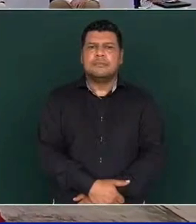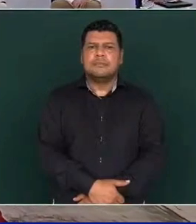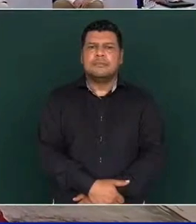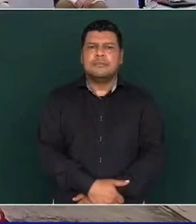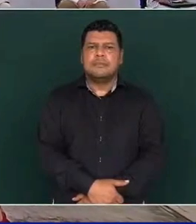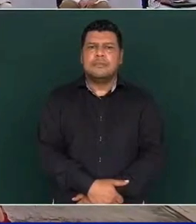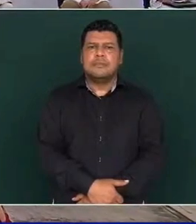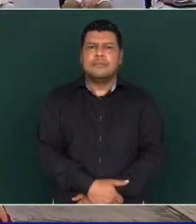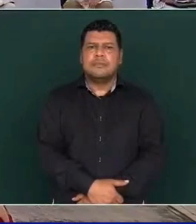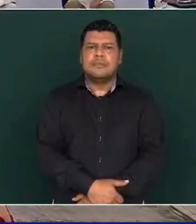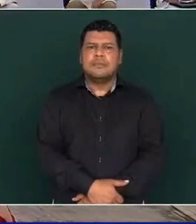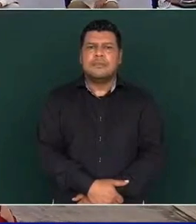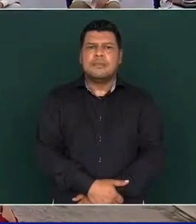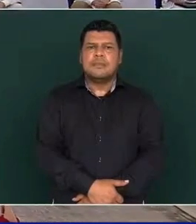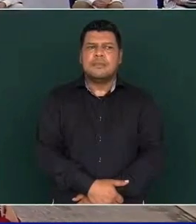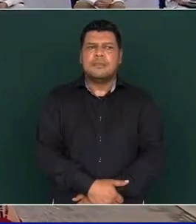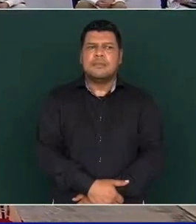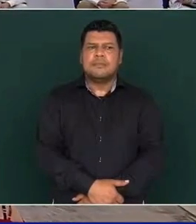Sí,